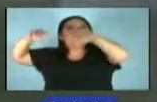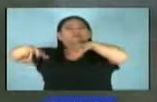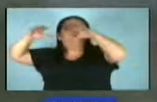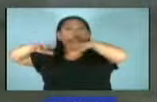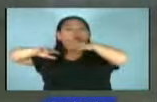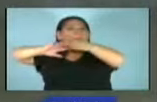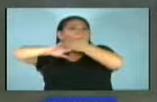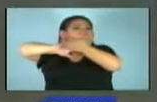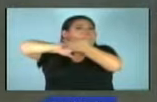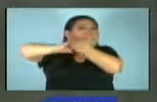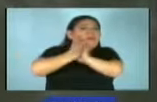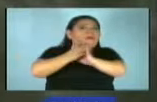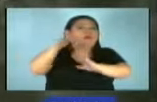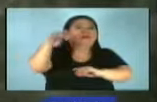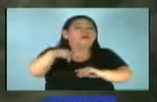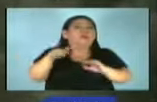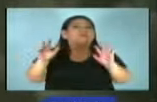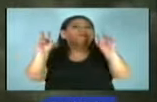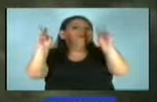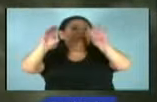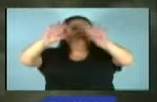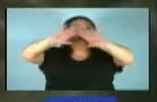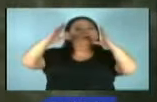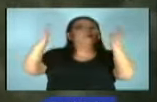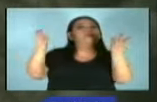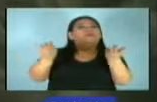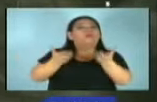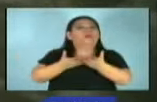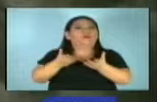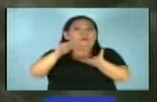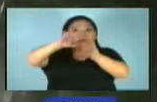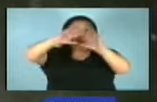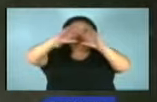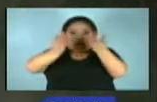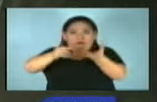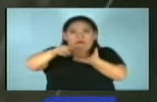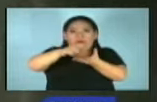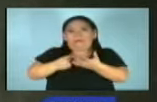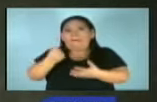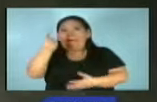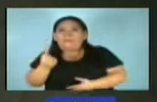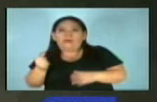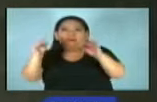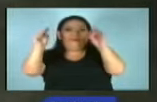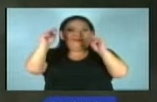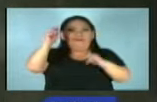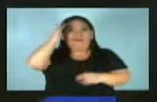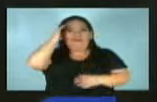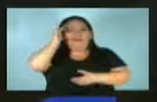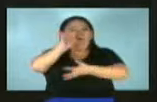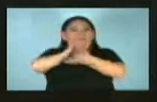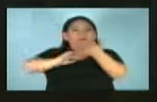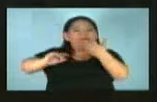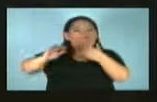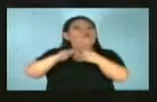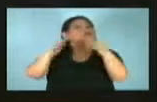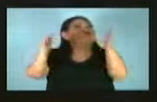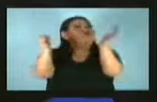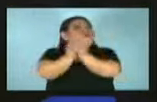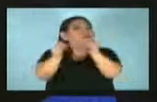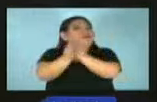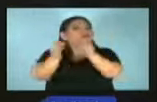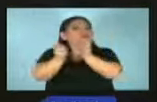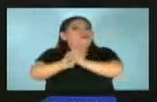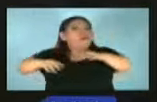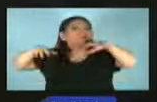más extremos en la circulación atmosférica tropical de la tierra. Ambientalistas en el país prevén que los efectos de la niña